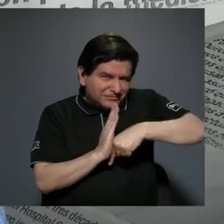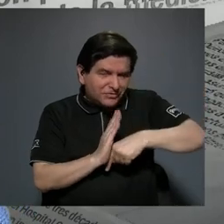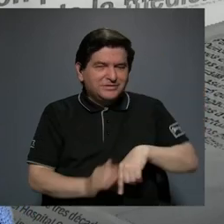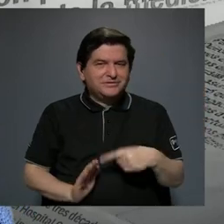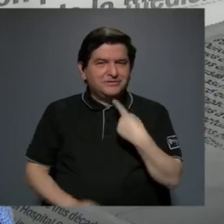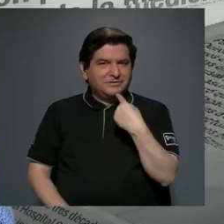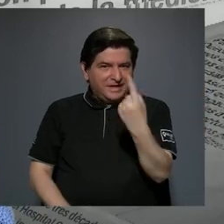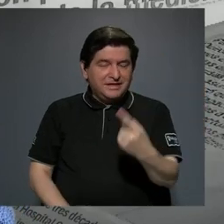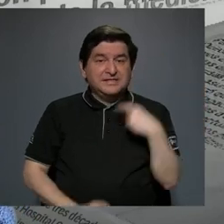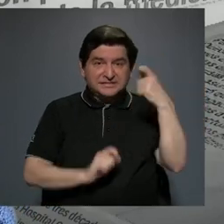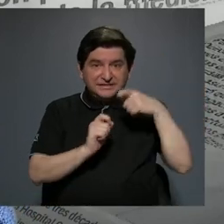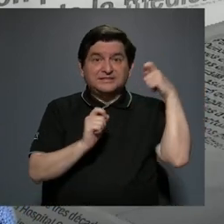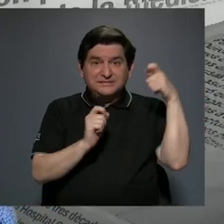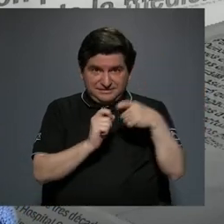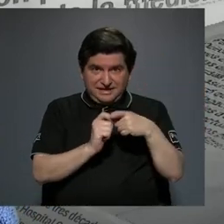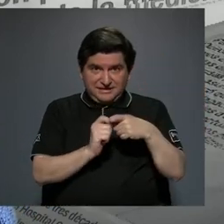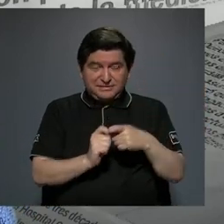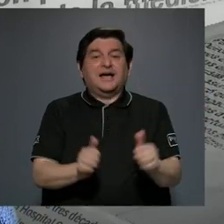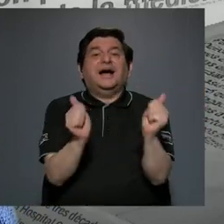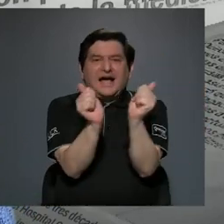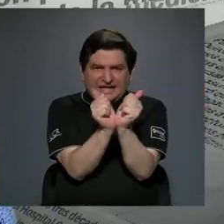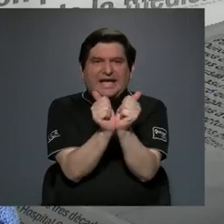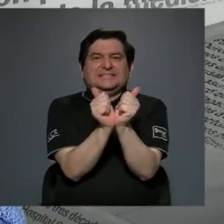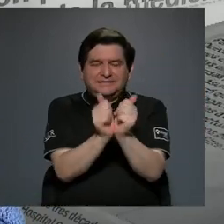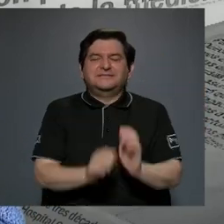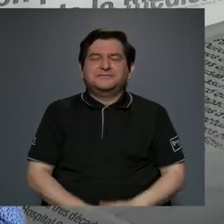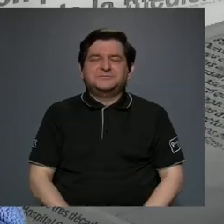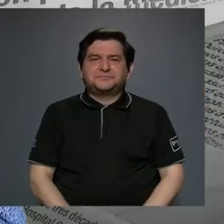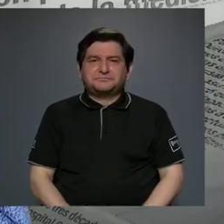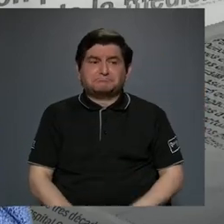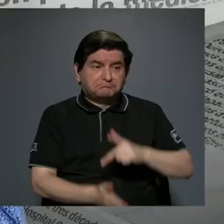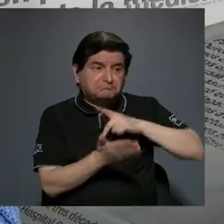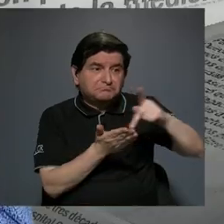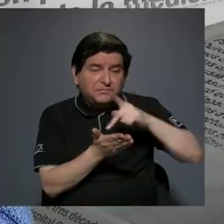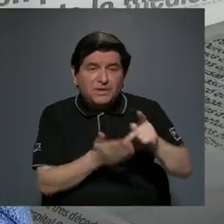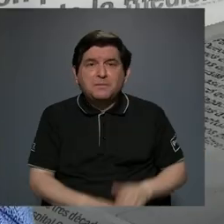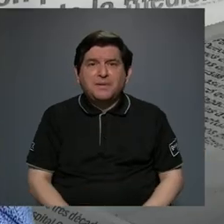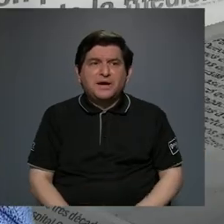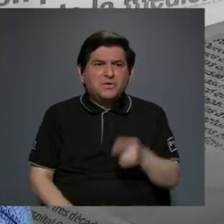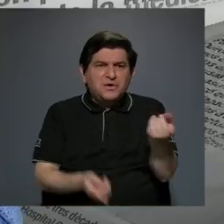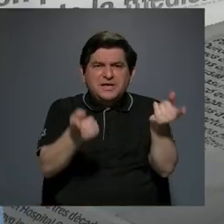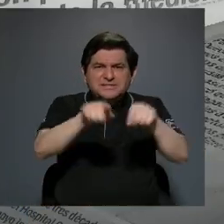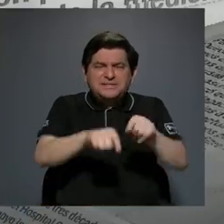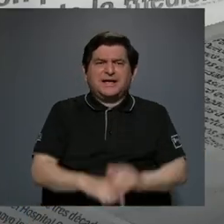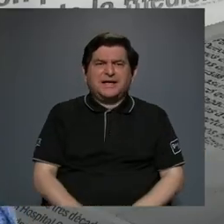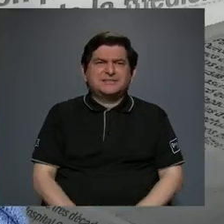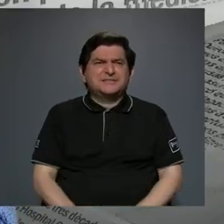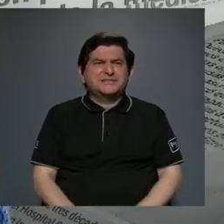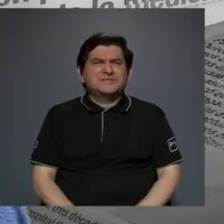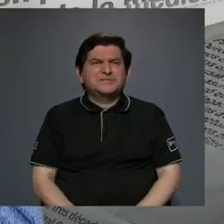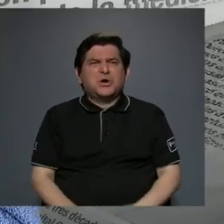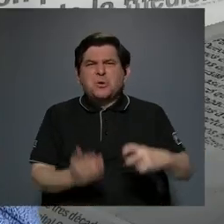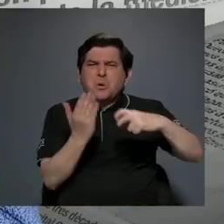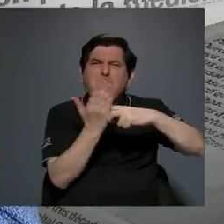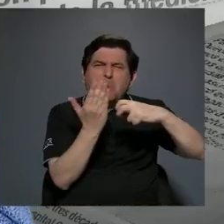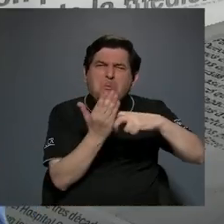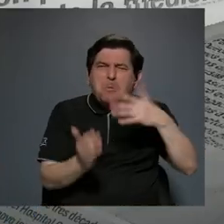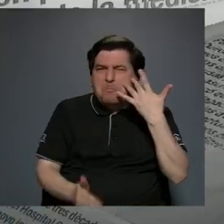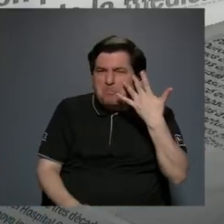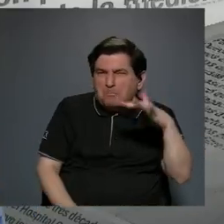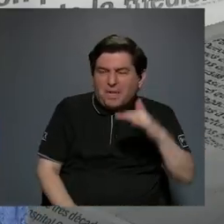usted señala era exactamente la verdadera esclavitud porque se le pagaban por medio de una forma de etiquetes.